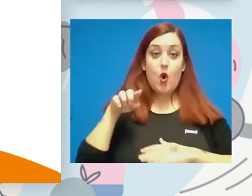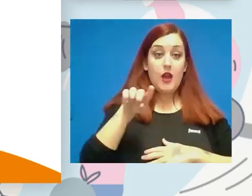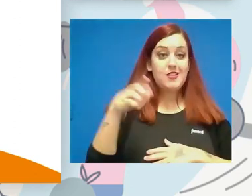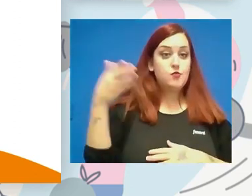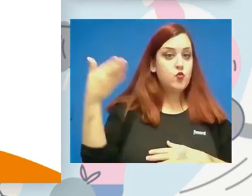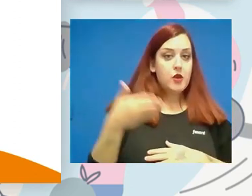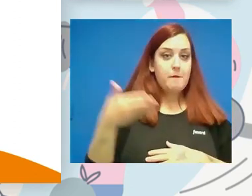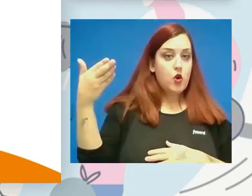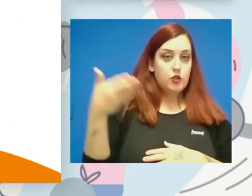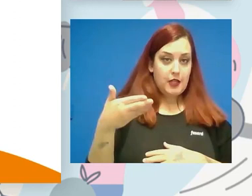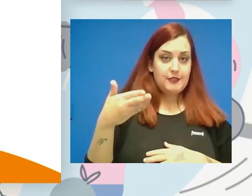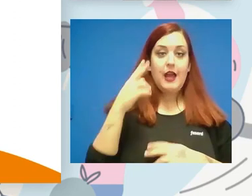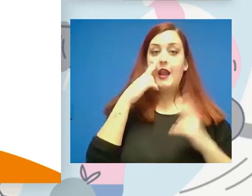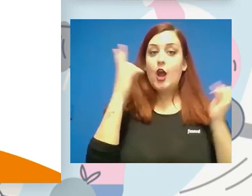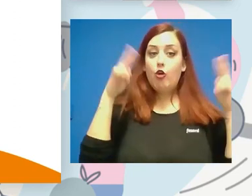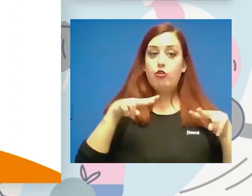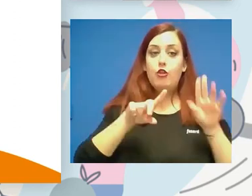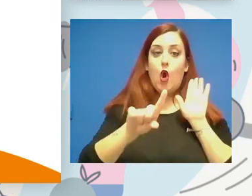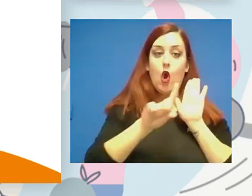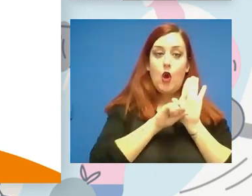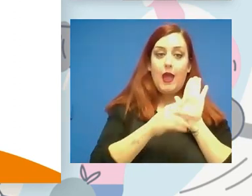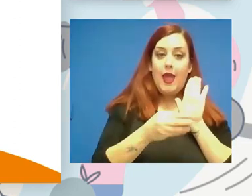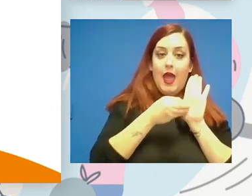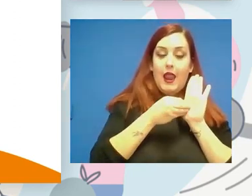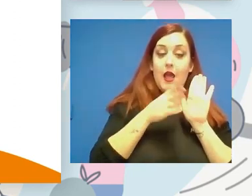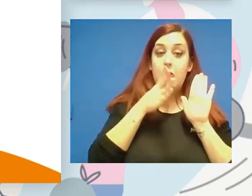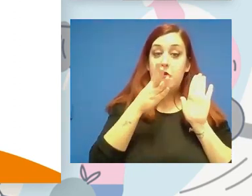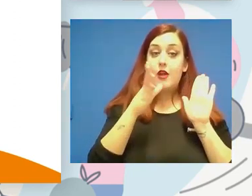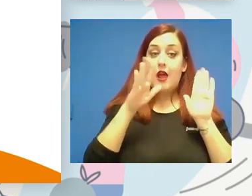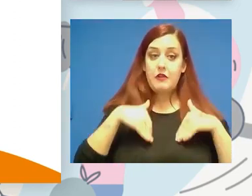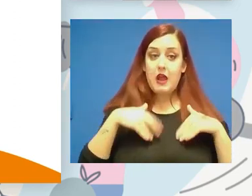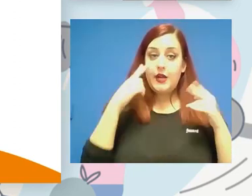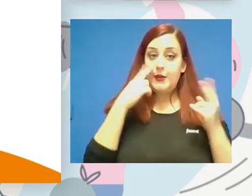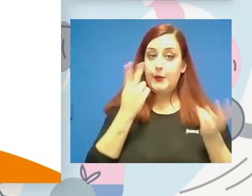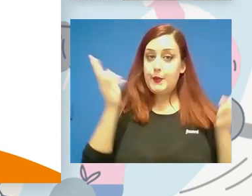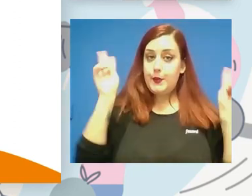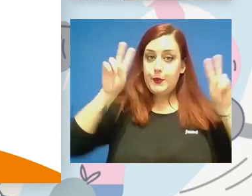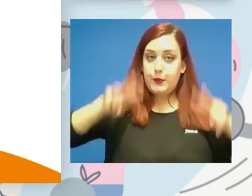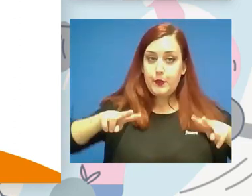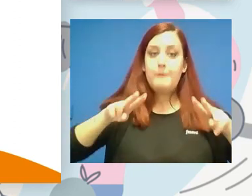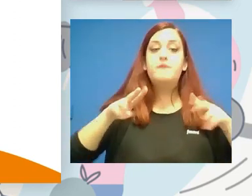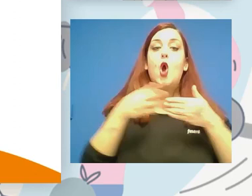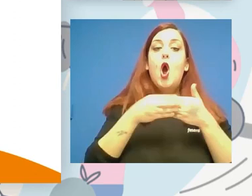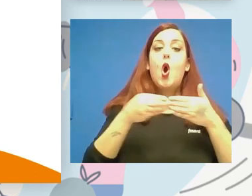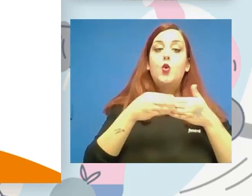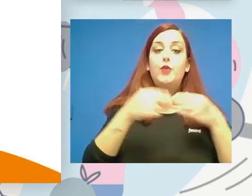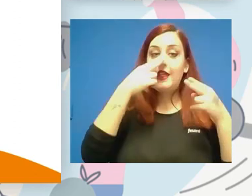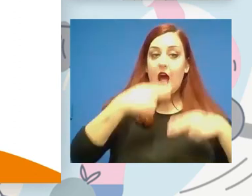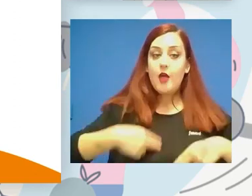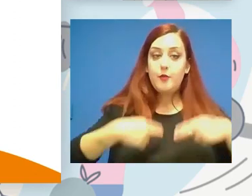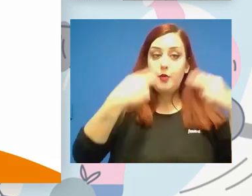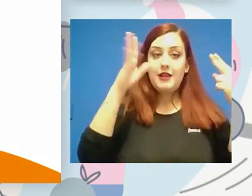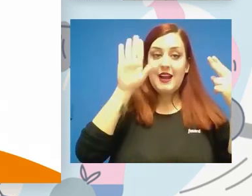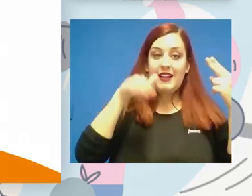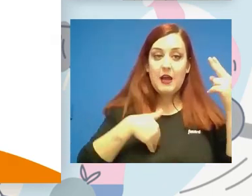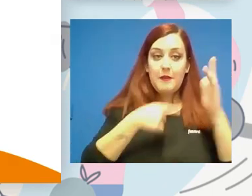esté reconocido en la ley, porque además de declararse de utilidad pública, se establece la protección de